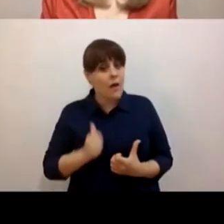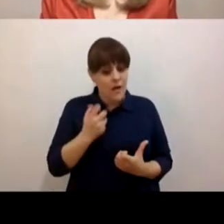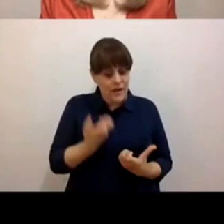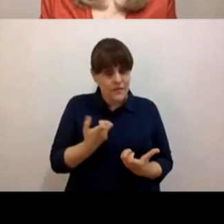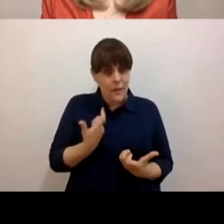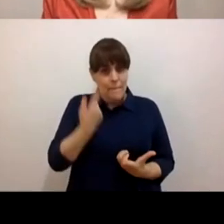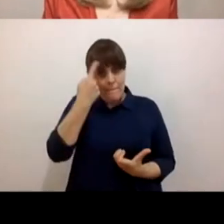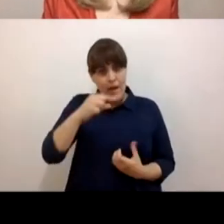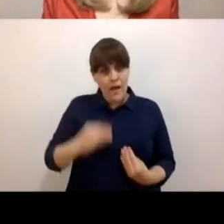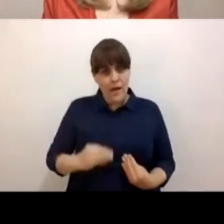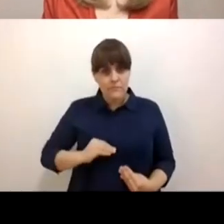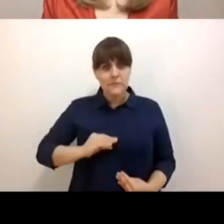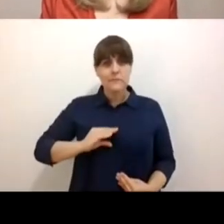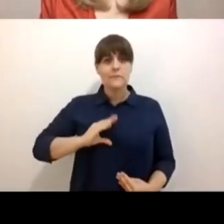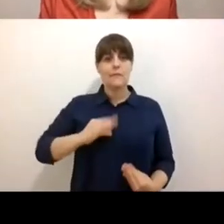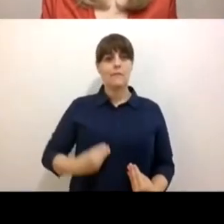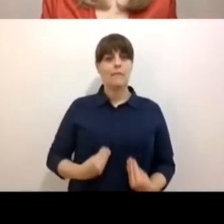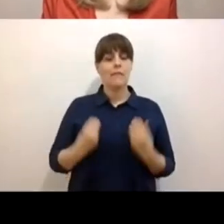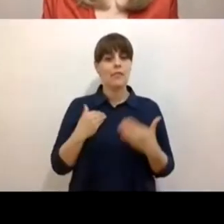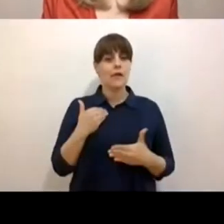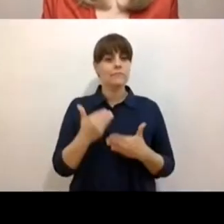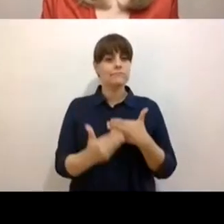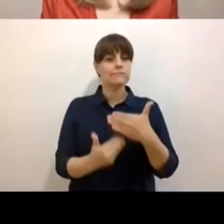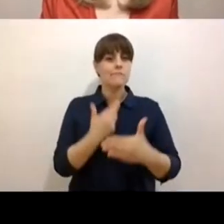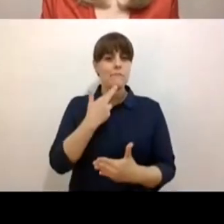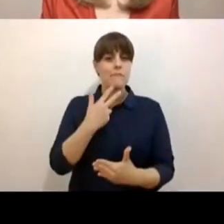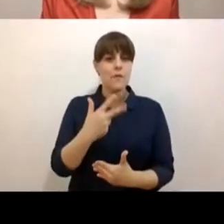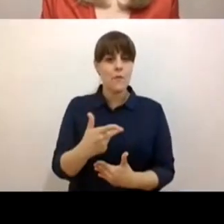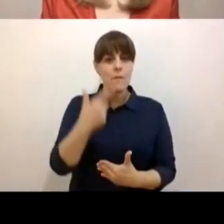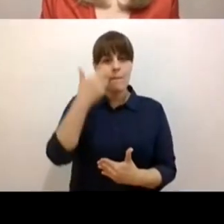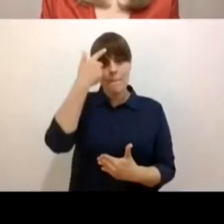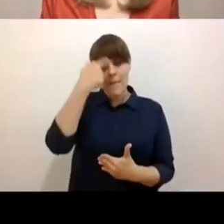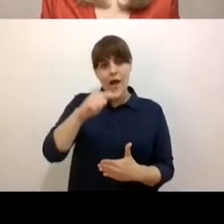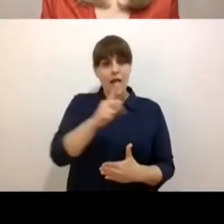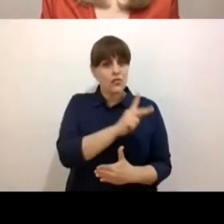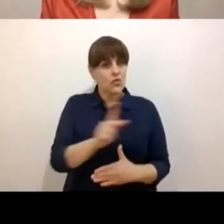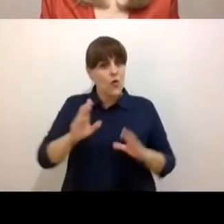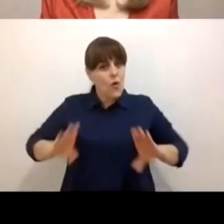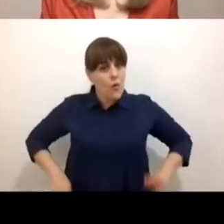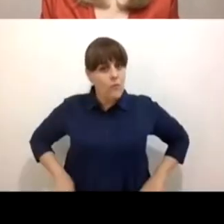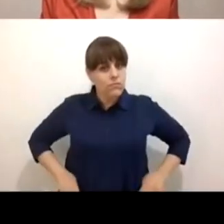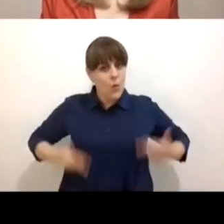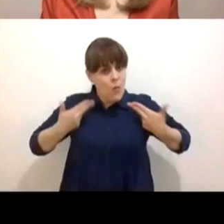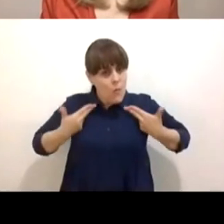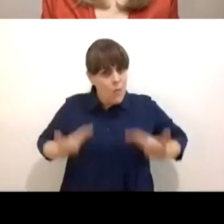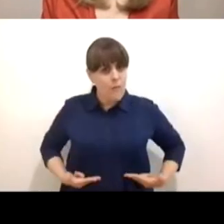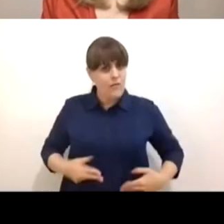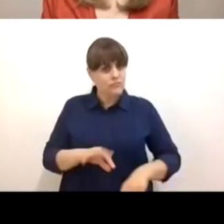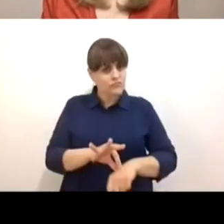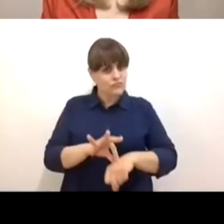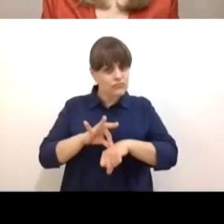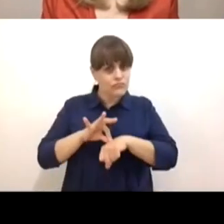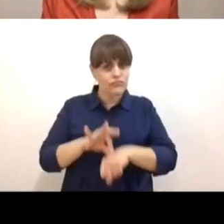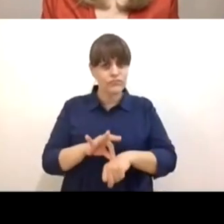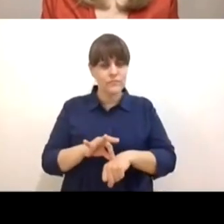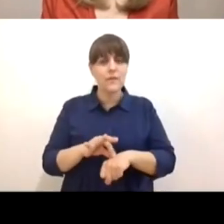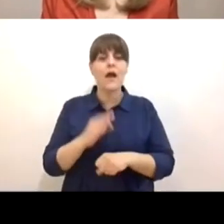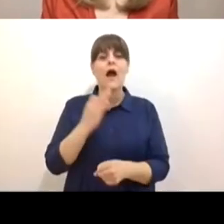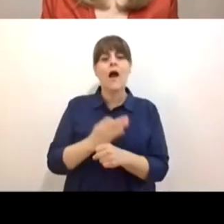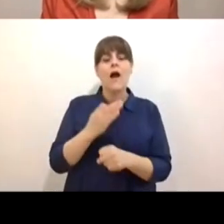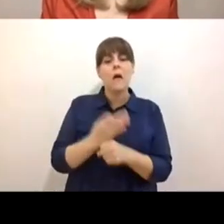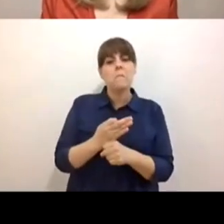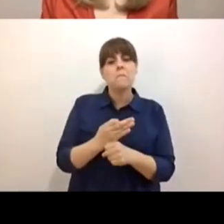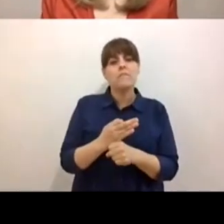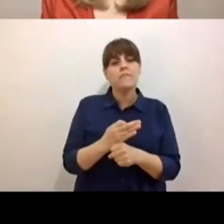fundamentales para una convivencia humanizada. Y voy a buscar entonces, ilustrar desde